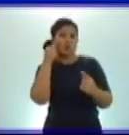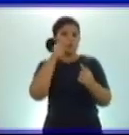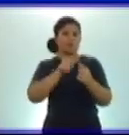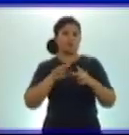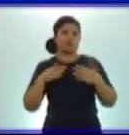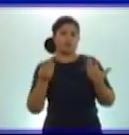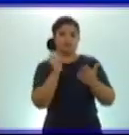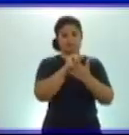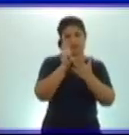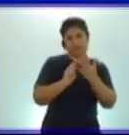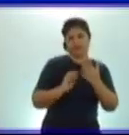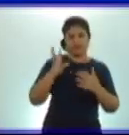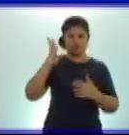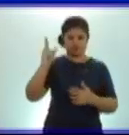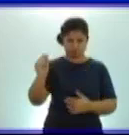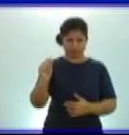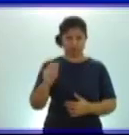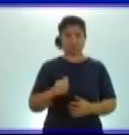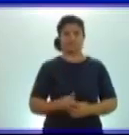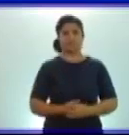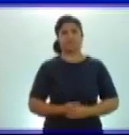siguientes números, los voy a dictar.